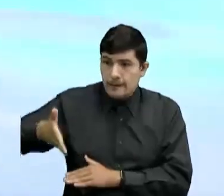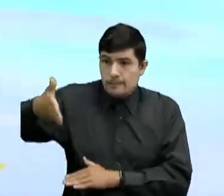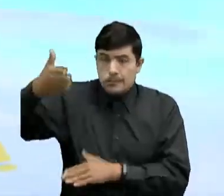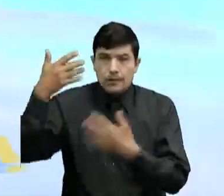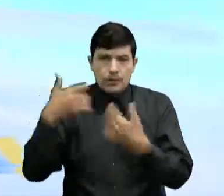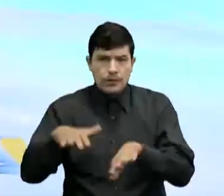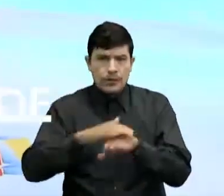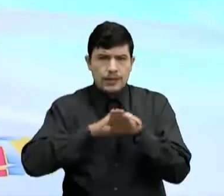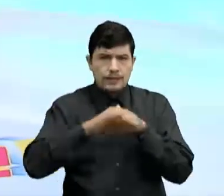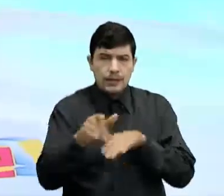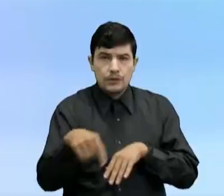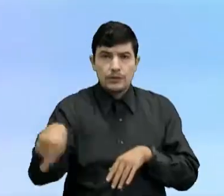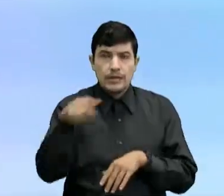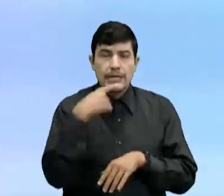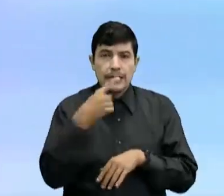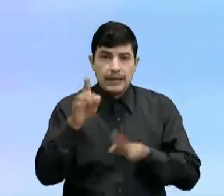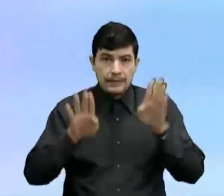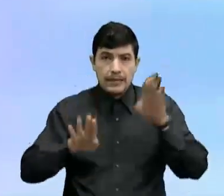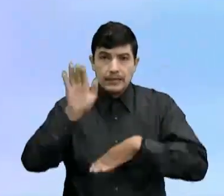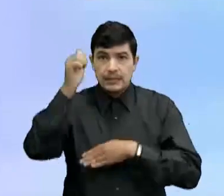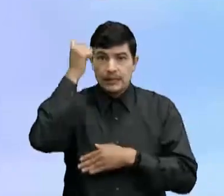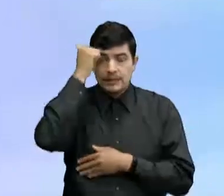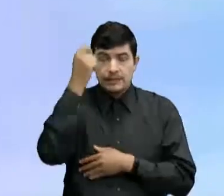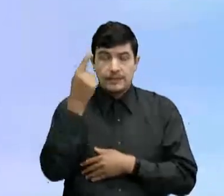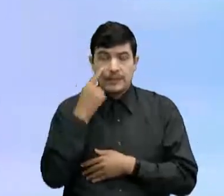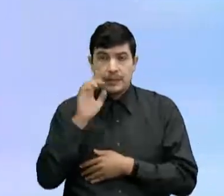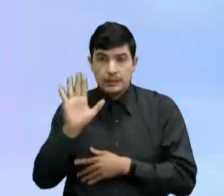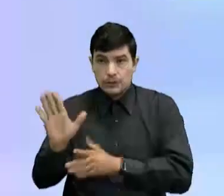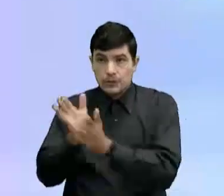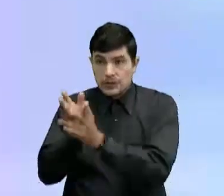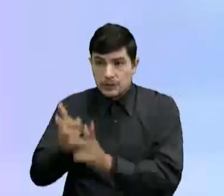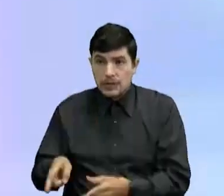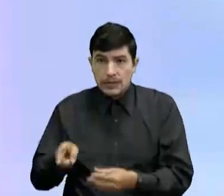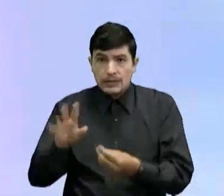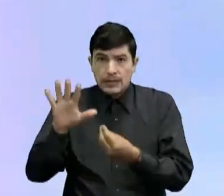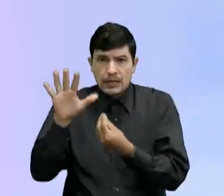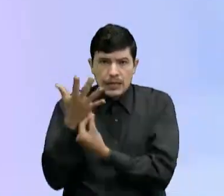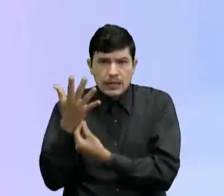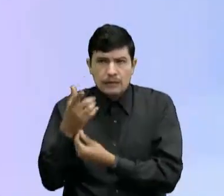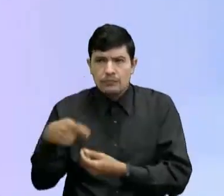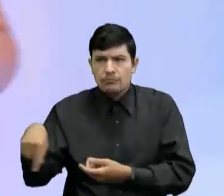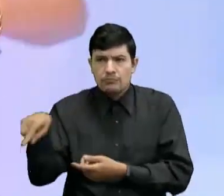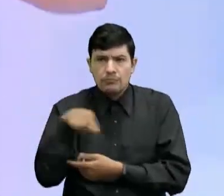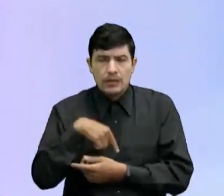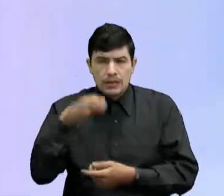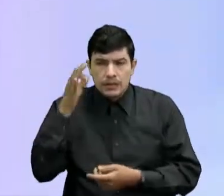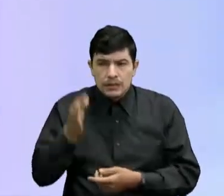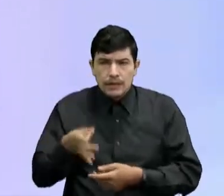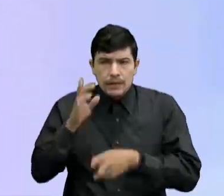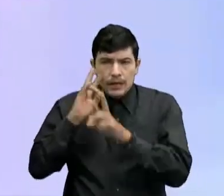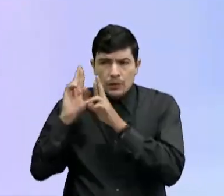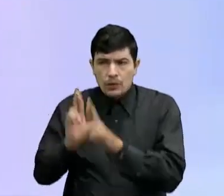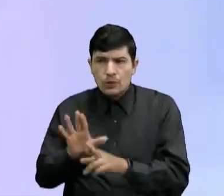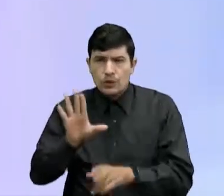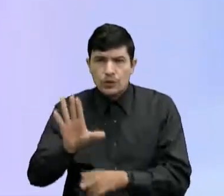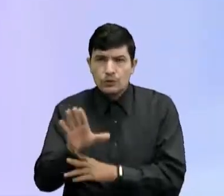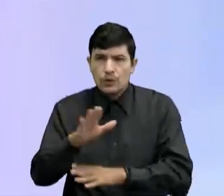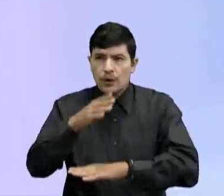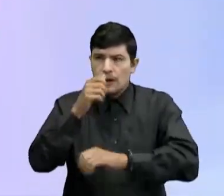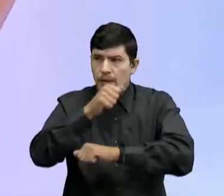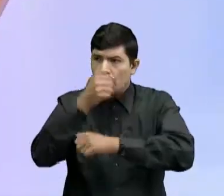quienes yo invito a que digan presente profe Miren que los chicos de quinto Normalmente se destacan Por ser bastante